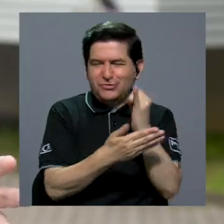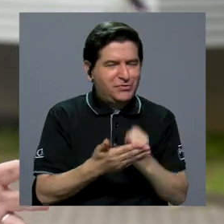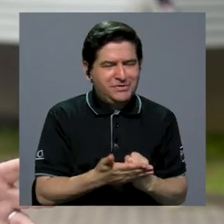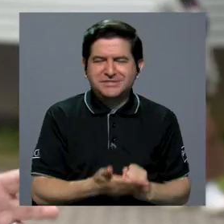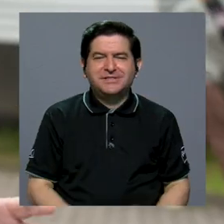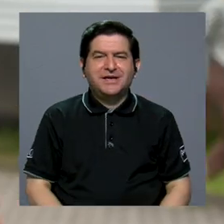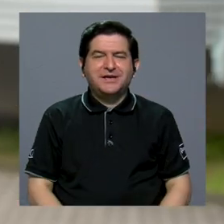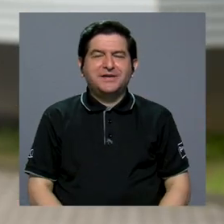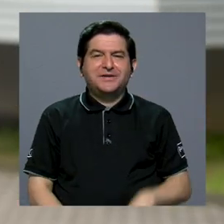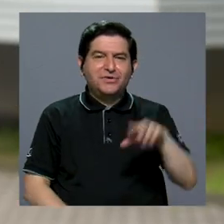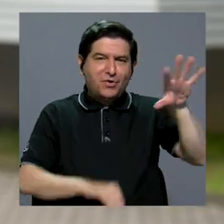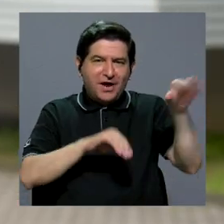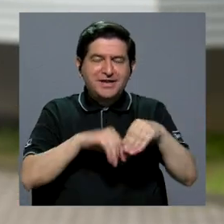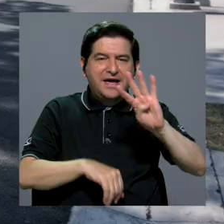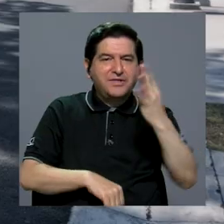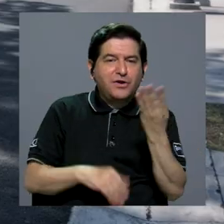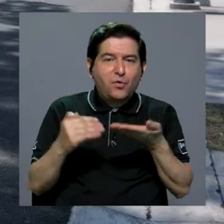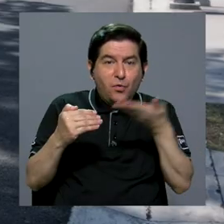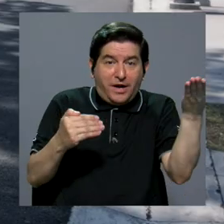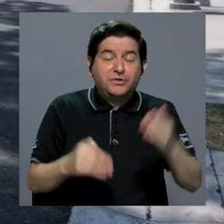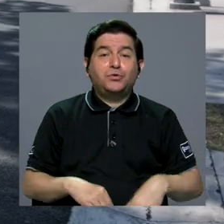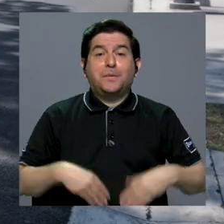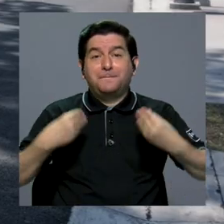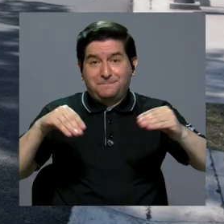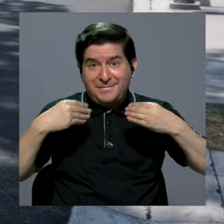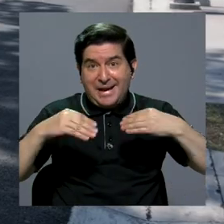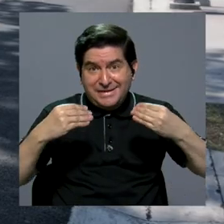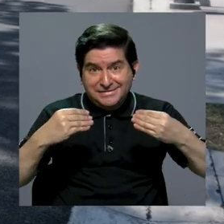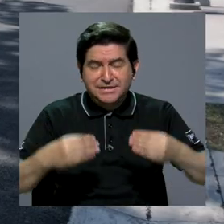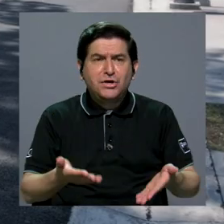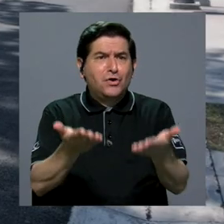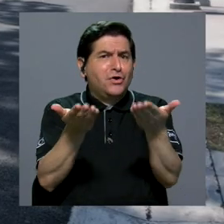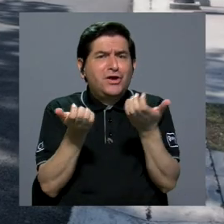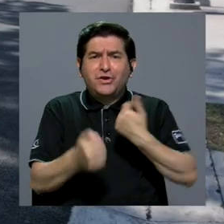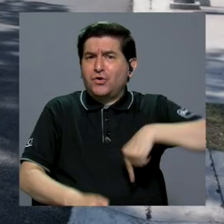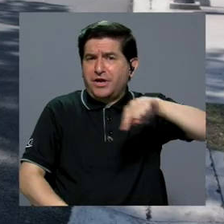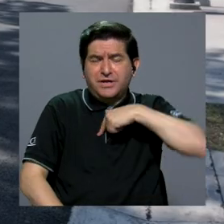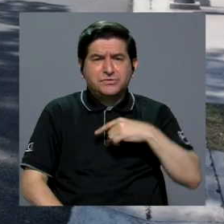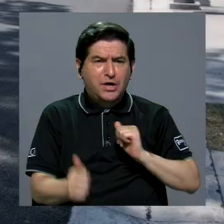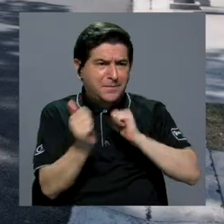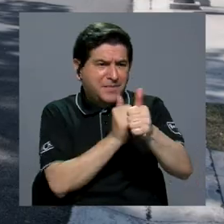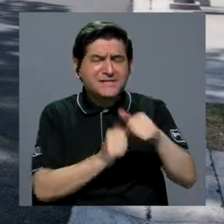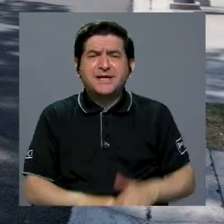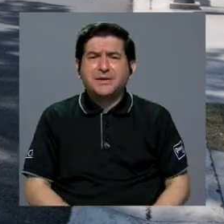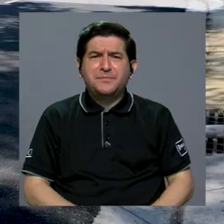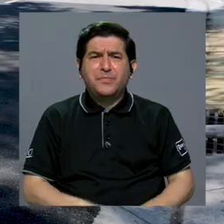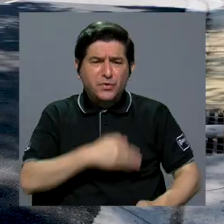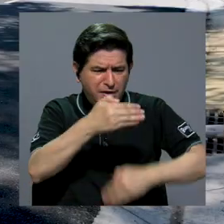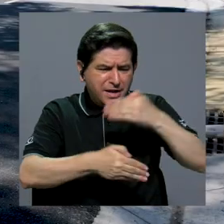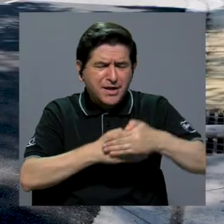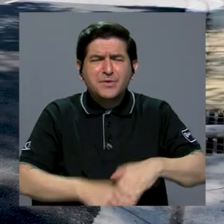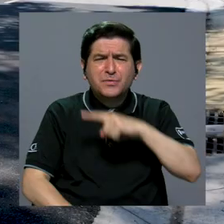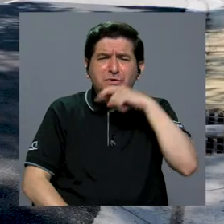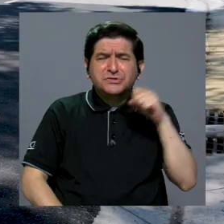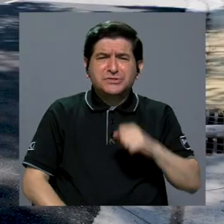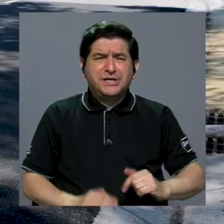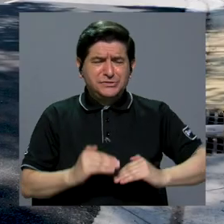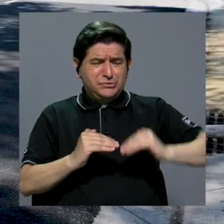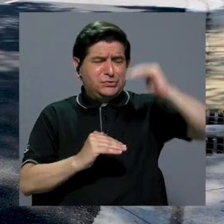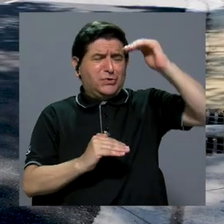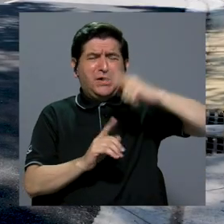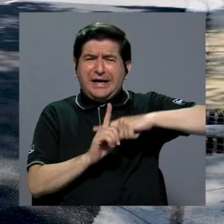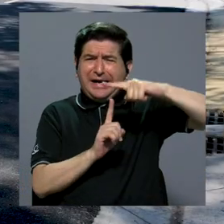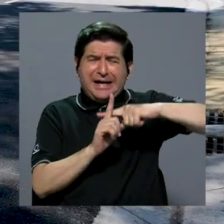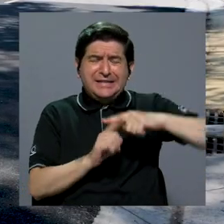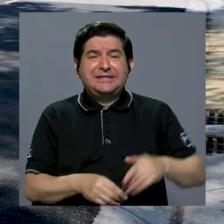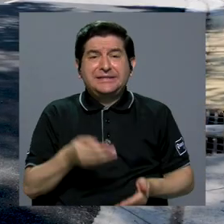para un cuarto elemento, que era el plástico. Y no queríamos pasarlo por el tambor desecado, por las altas temperaturas que tienen, lo